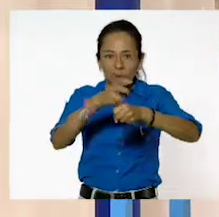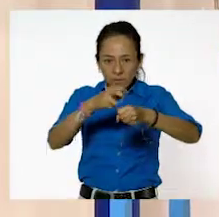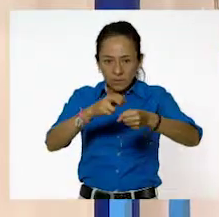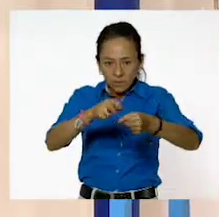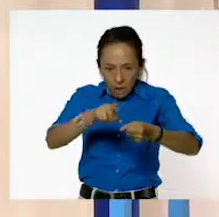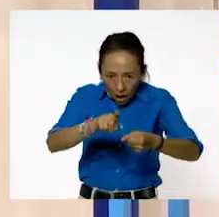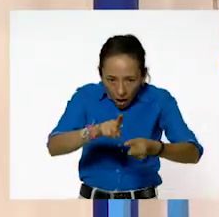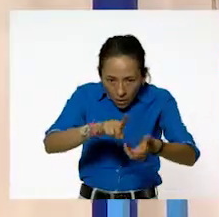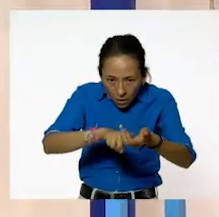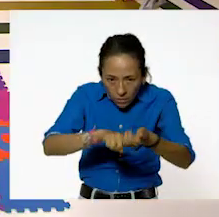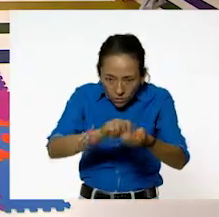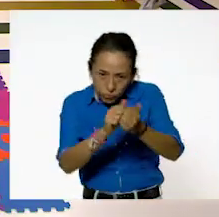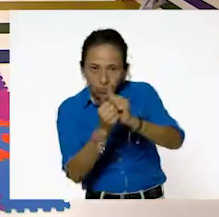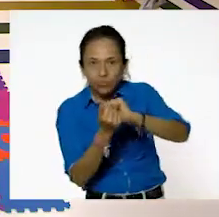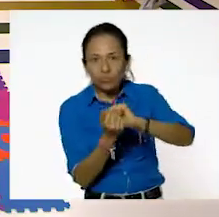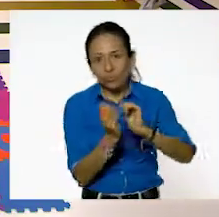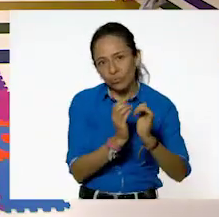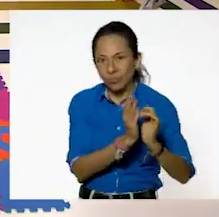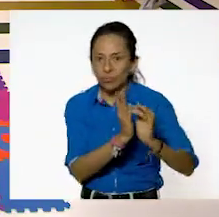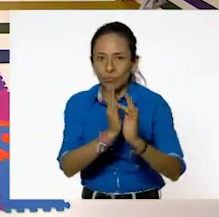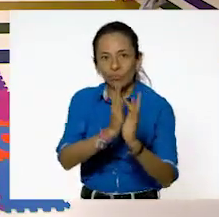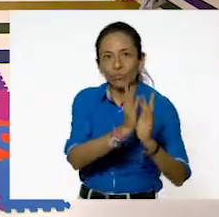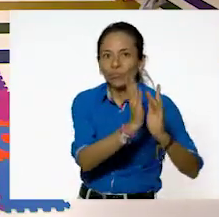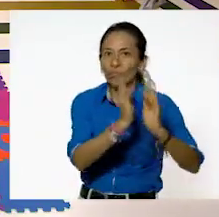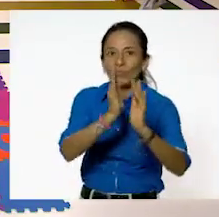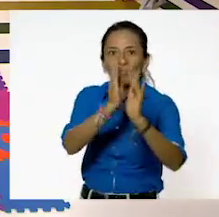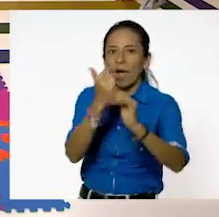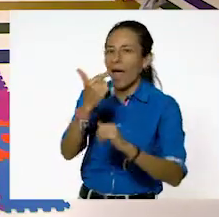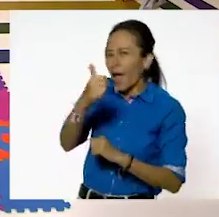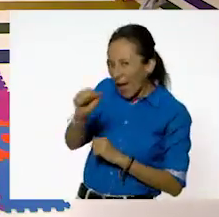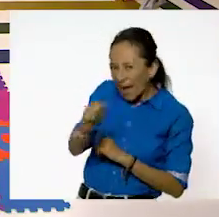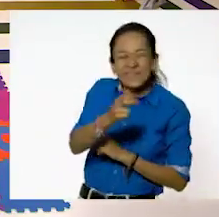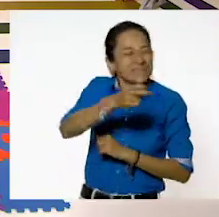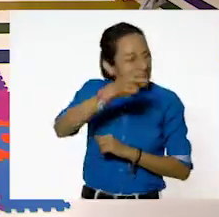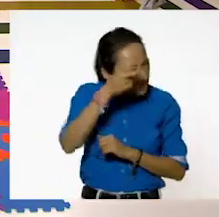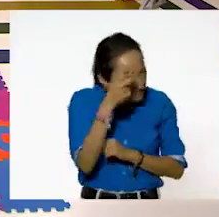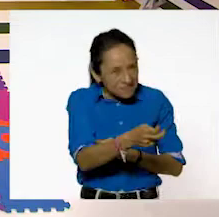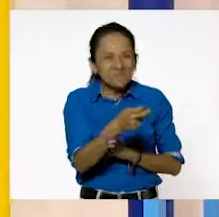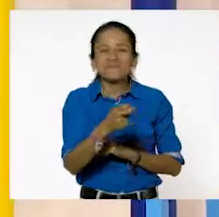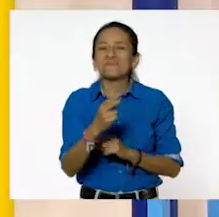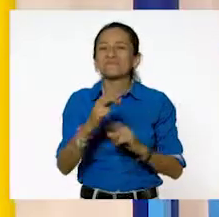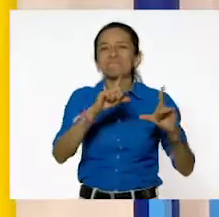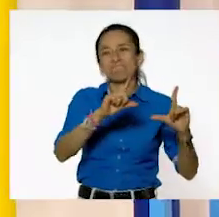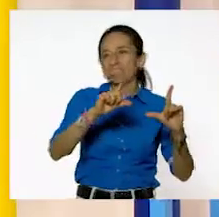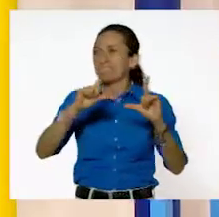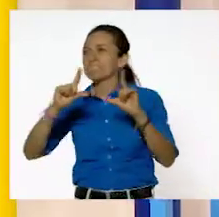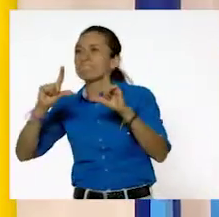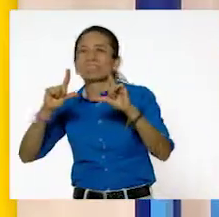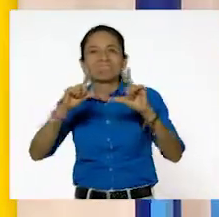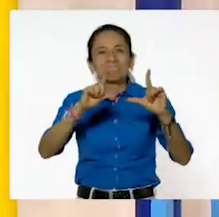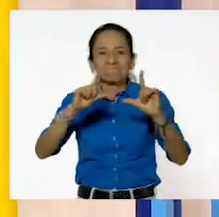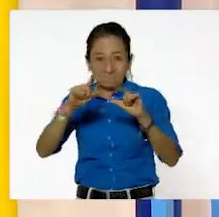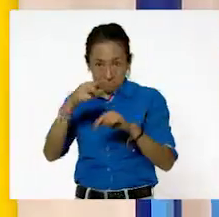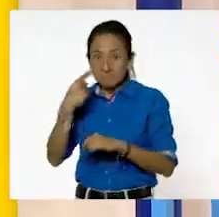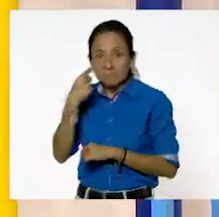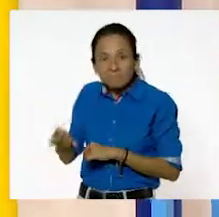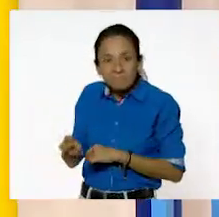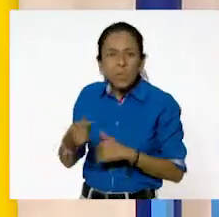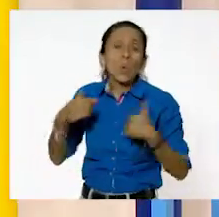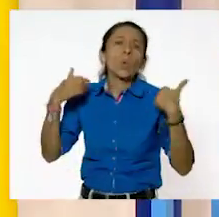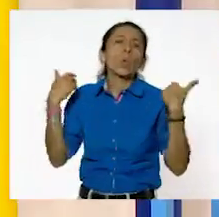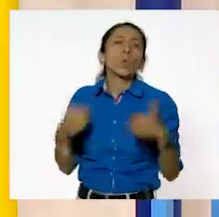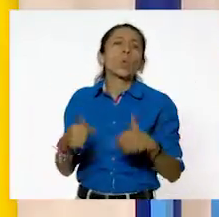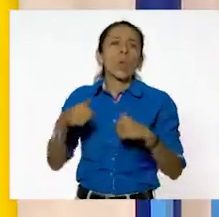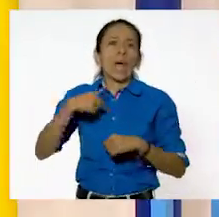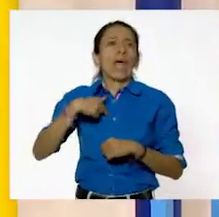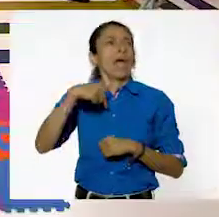Interesante. Vamos a colocarlo, por favor. Y como se pueden dar cuenta, entonces sí estamos rodeados todo a nuestro